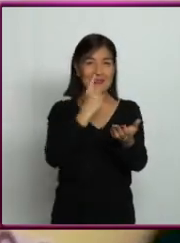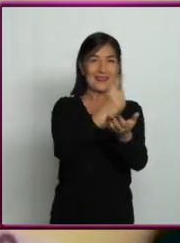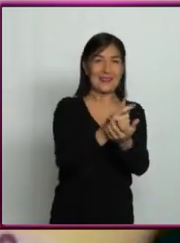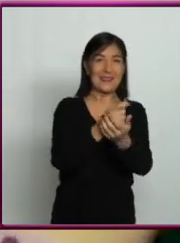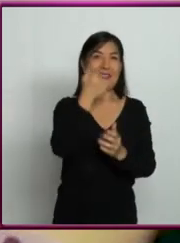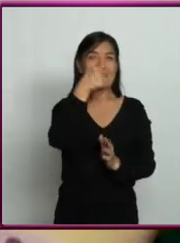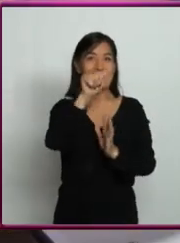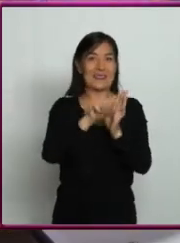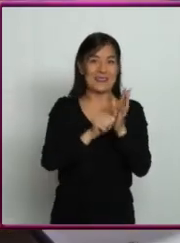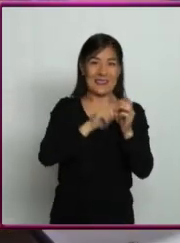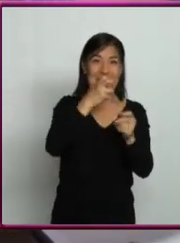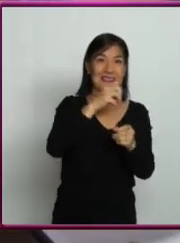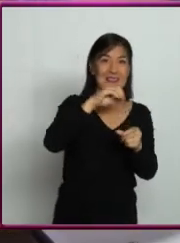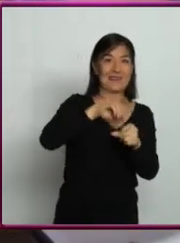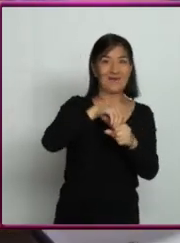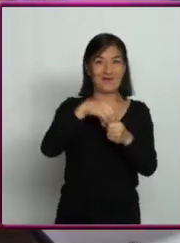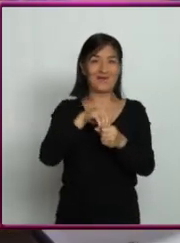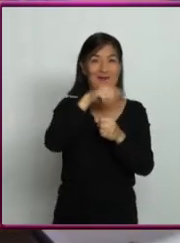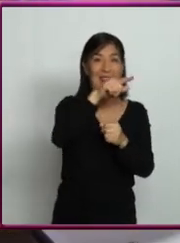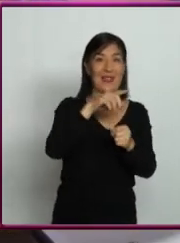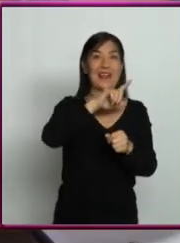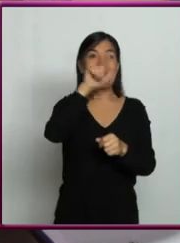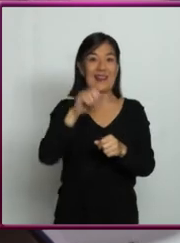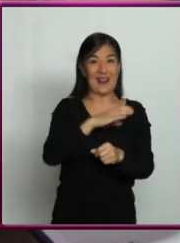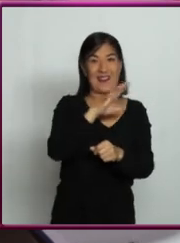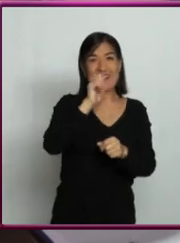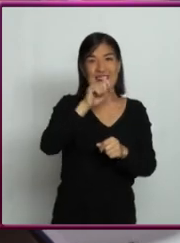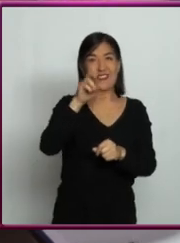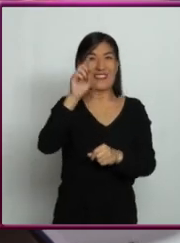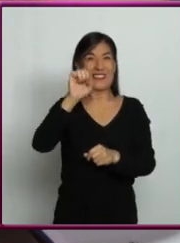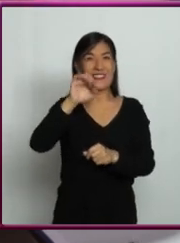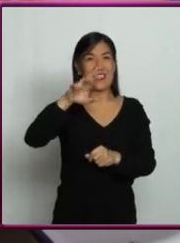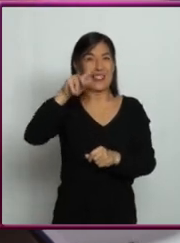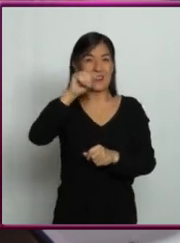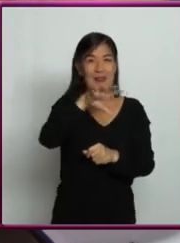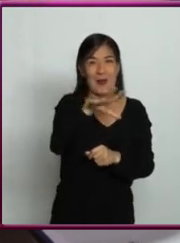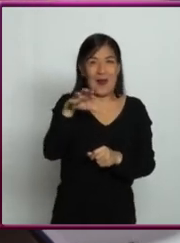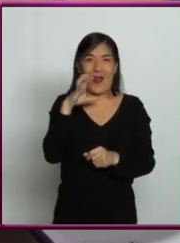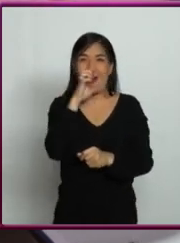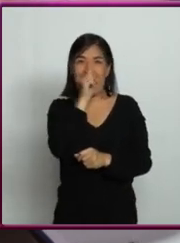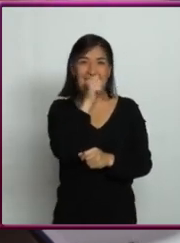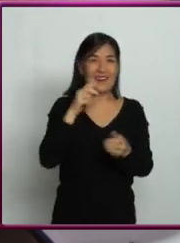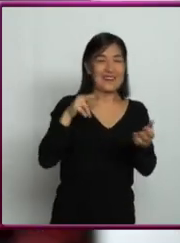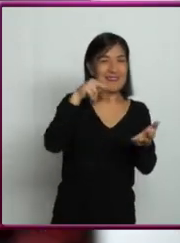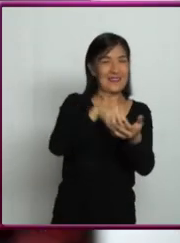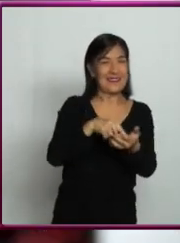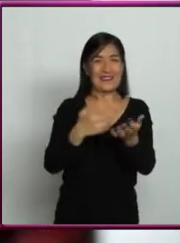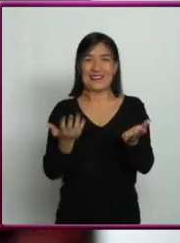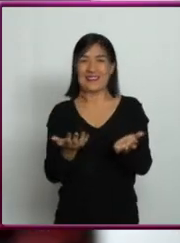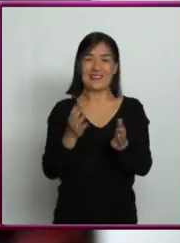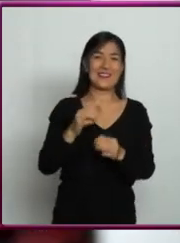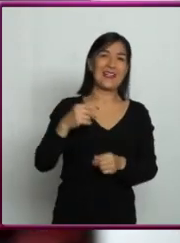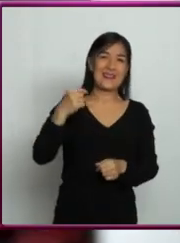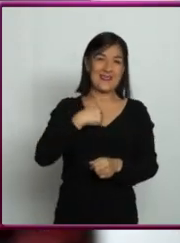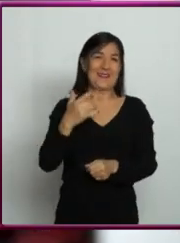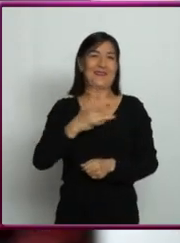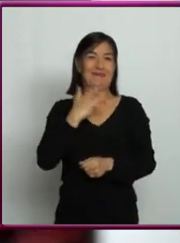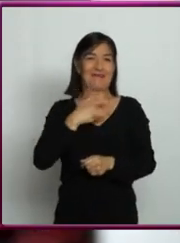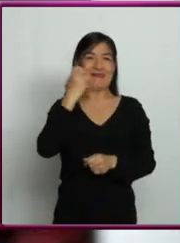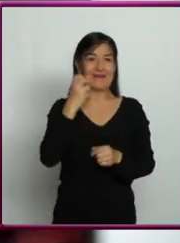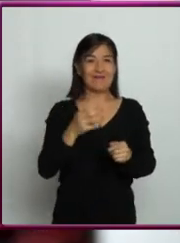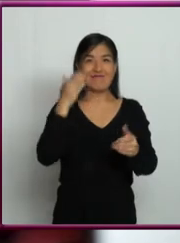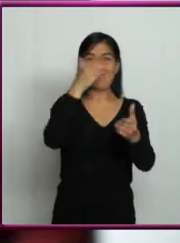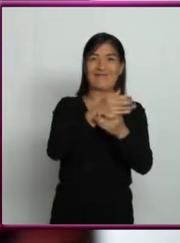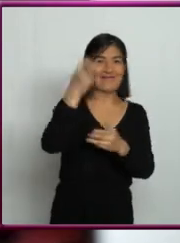gente por seis meses de ida para llegar al desierto y luego otra vez de regreso en una capsulita. Esa parte del